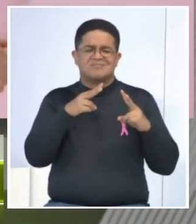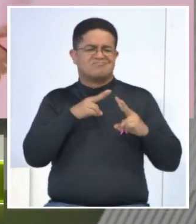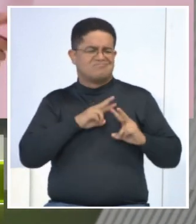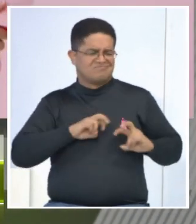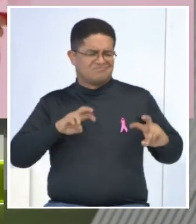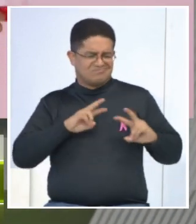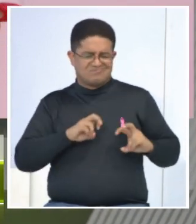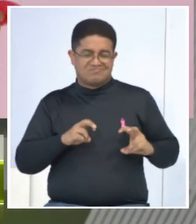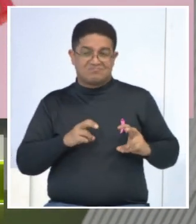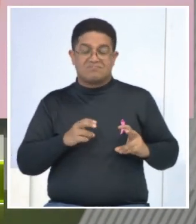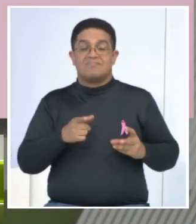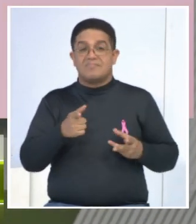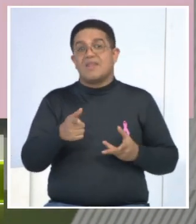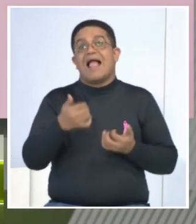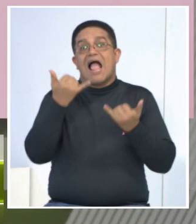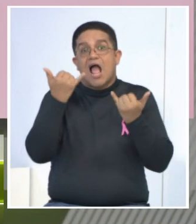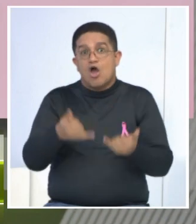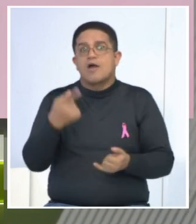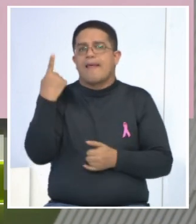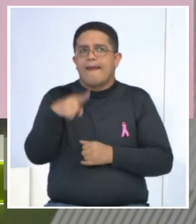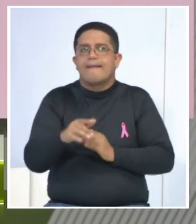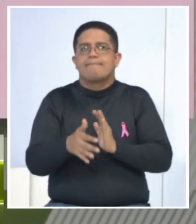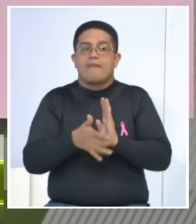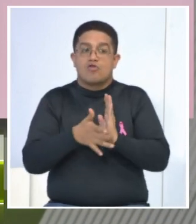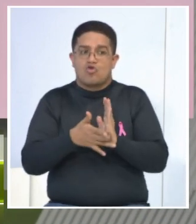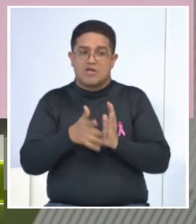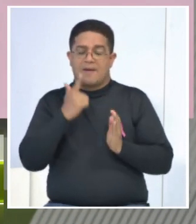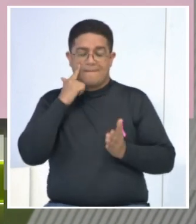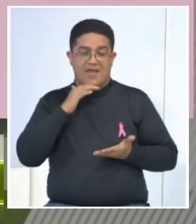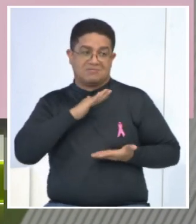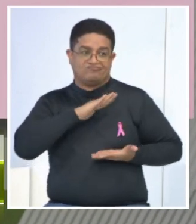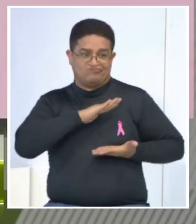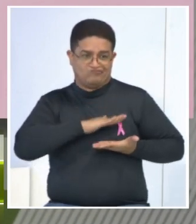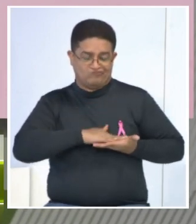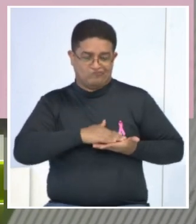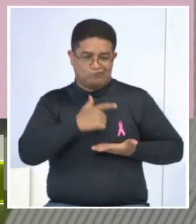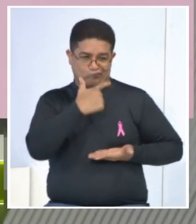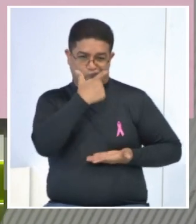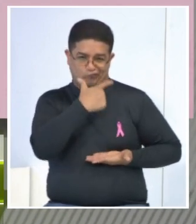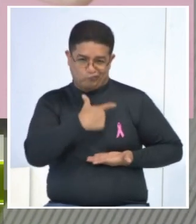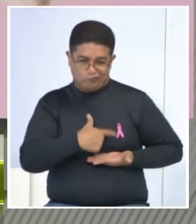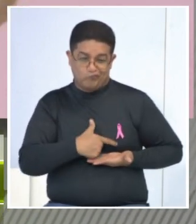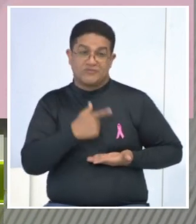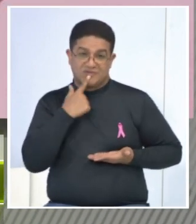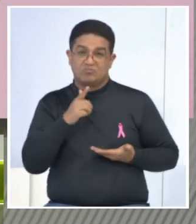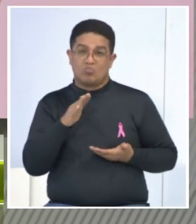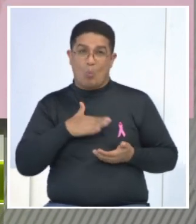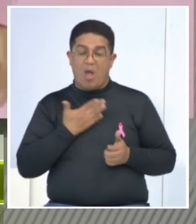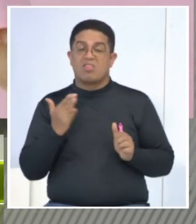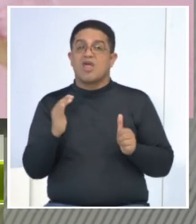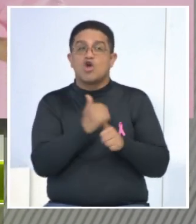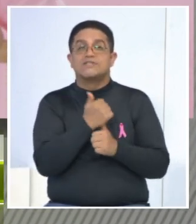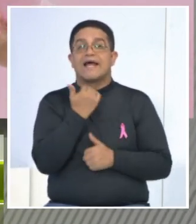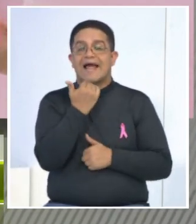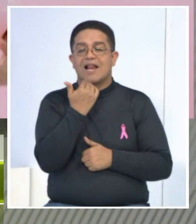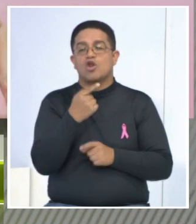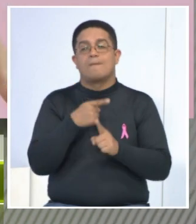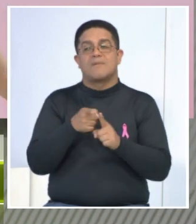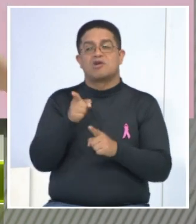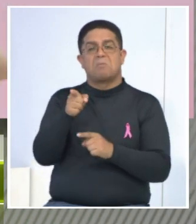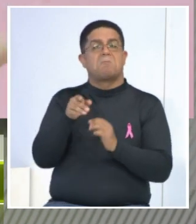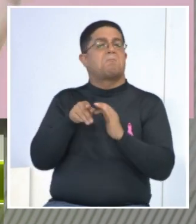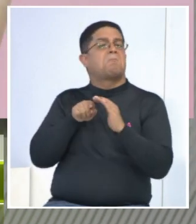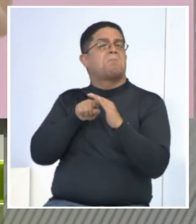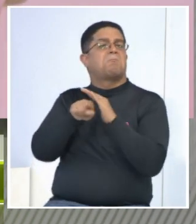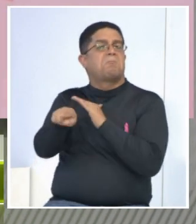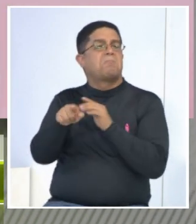más chiquito posible para que el porcentaje de éxito y de cura sea óptimo. Pero si tú acudes a estos lugares